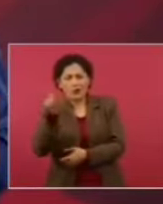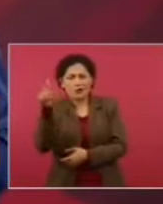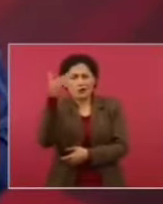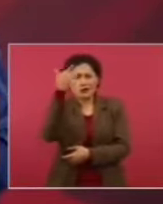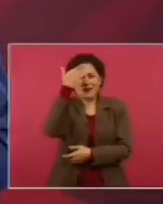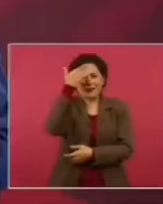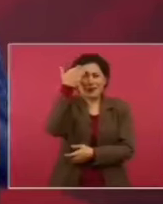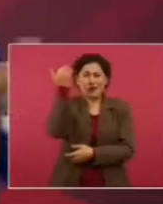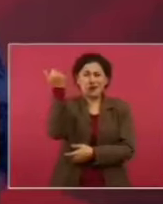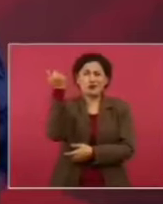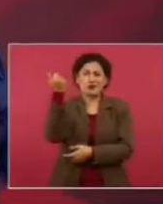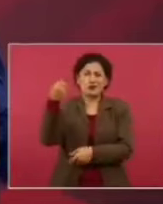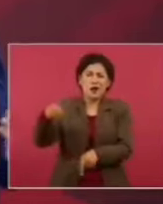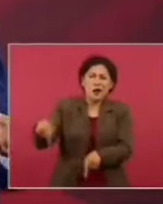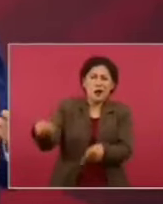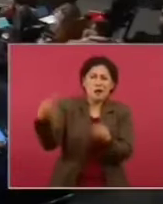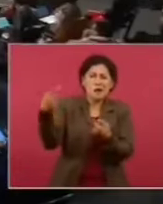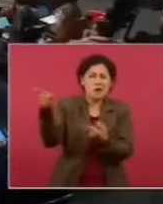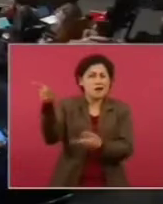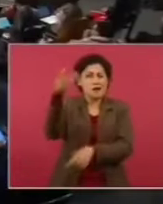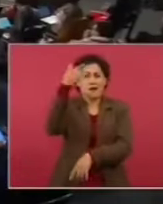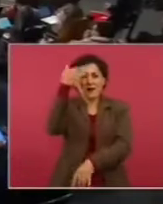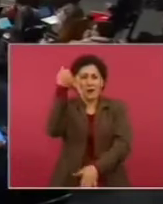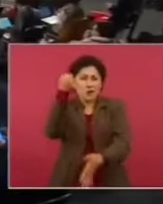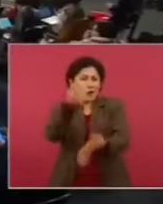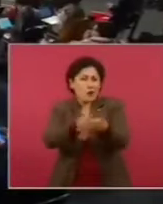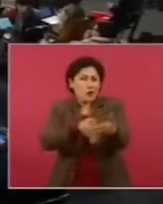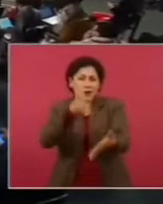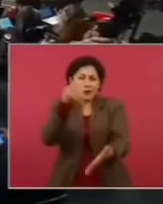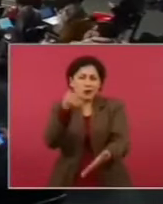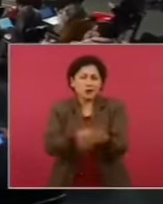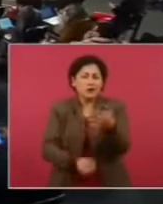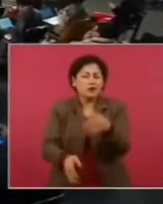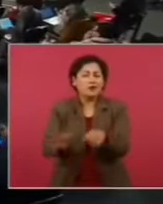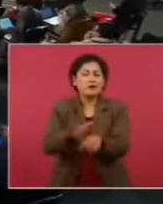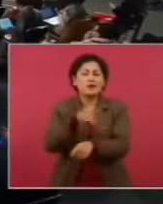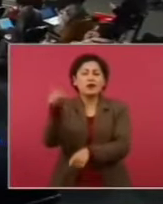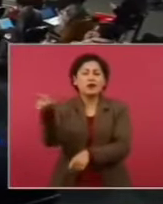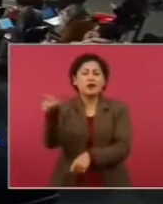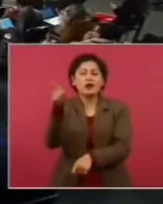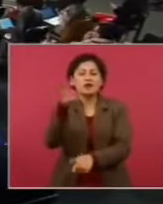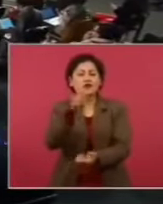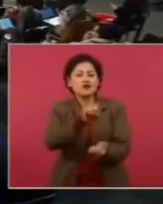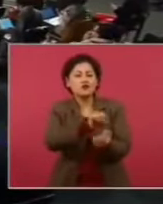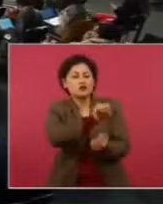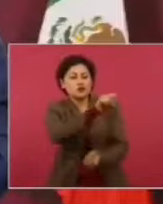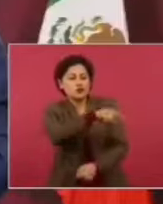De cómo actuar, porque no conocen los sentimientos del pueblo.